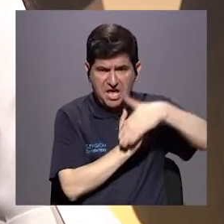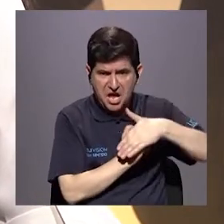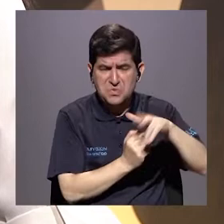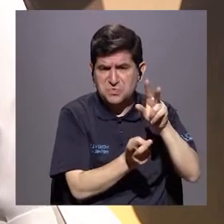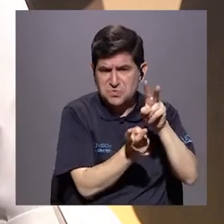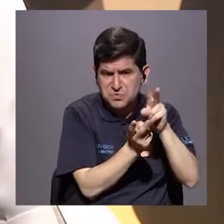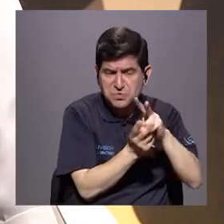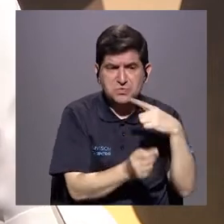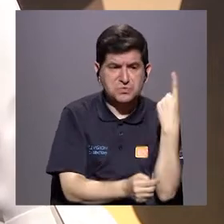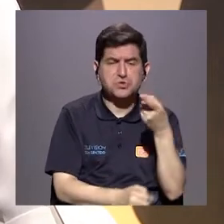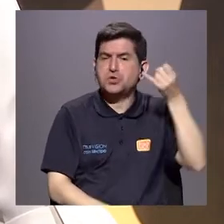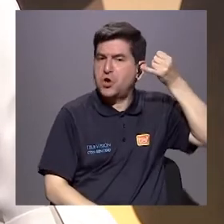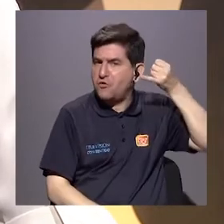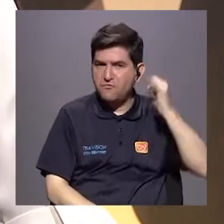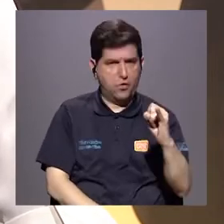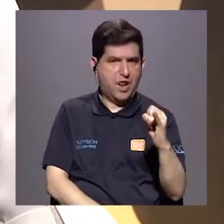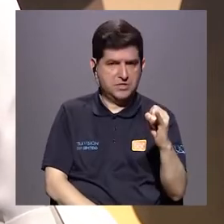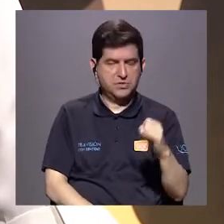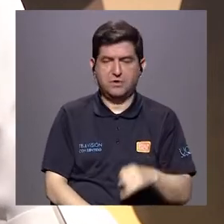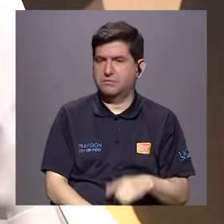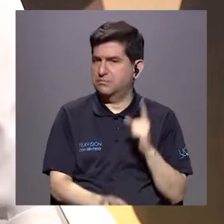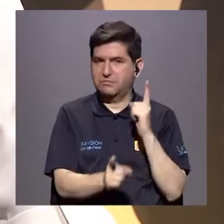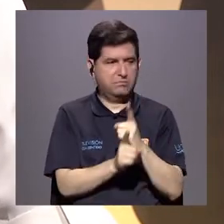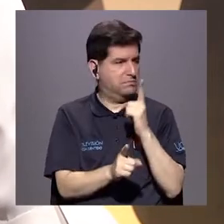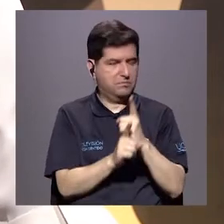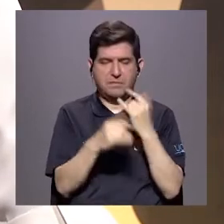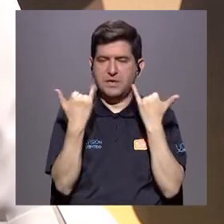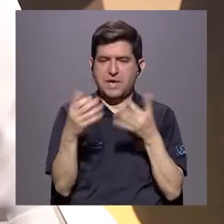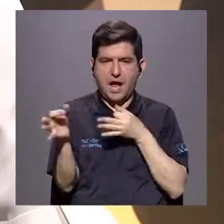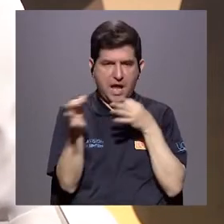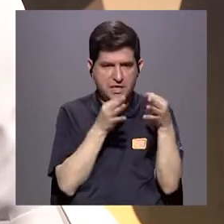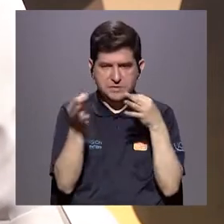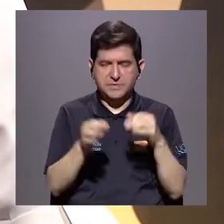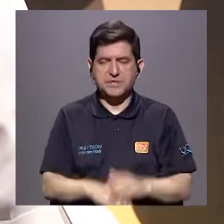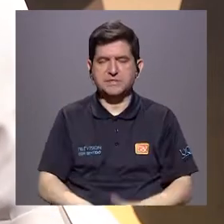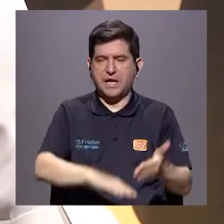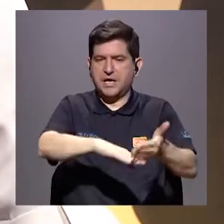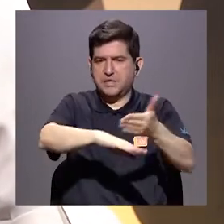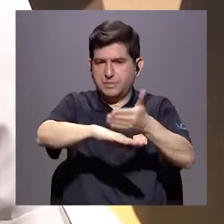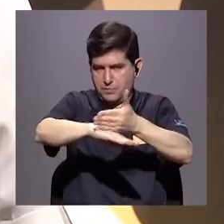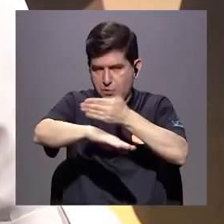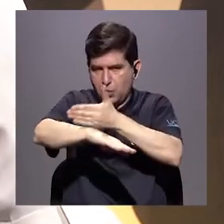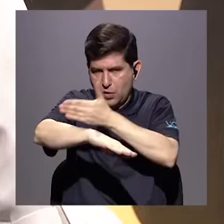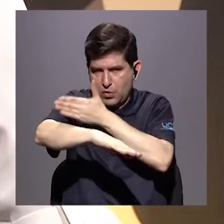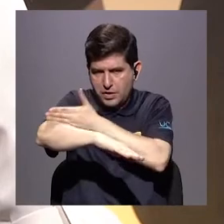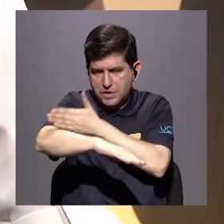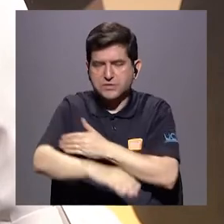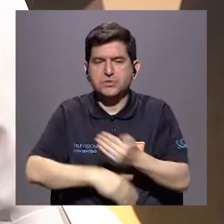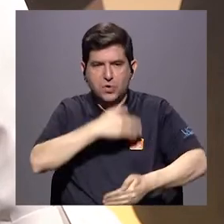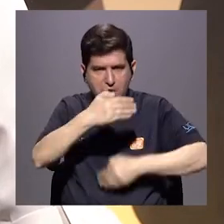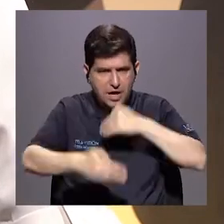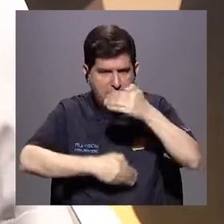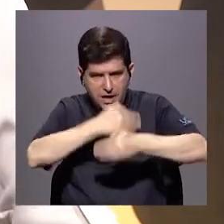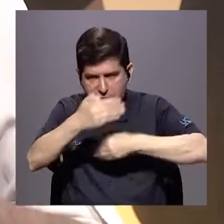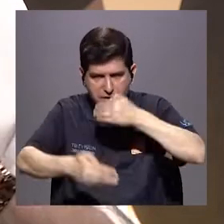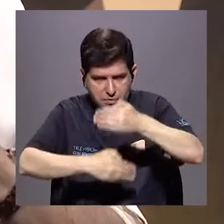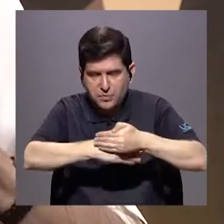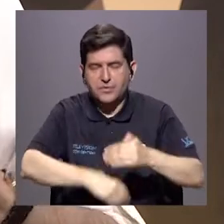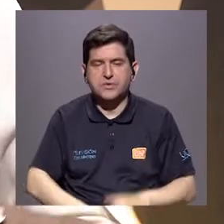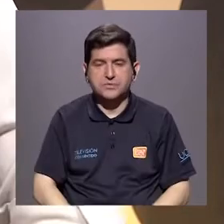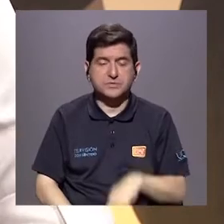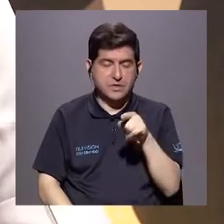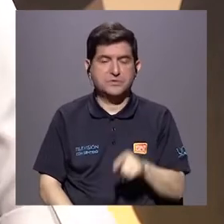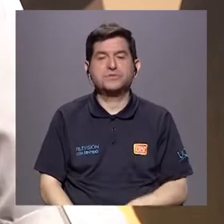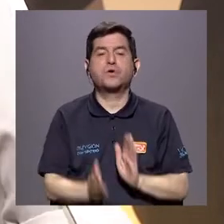sexual es solo violación, cuando no es, ya expliqué que hay una gradualidad del rango